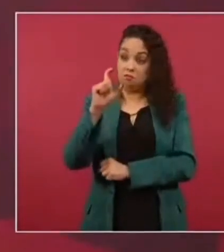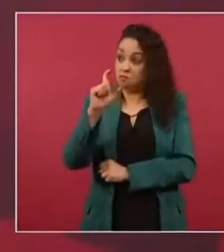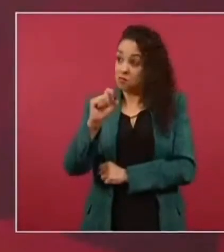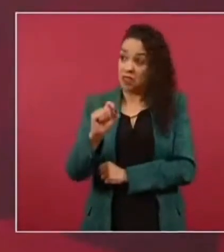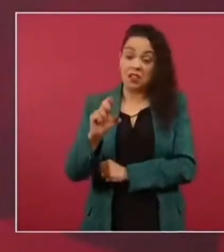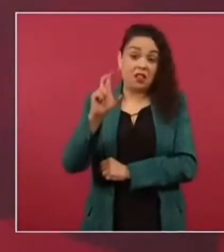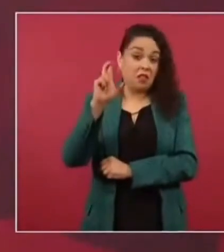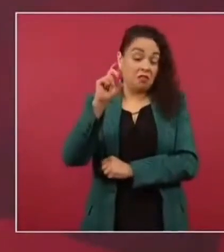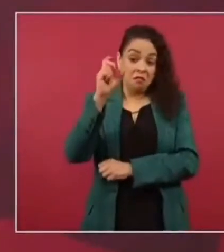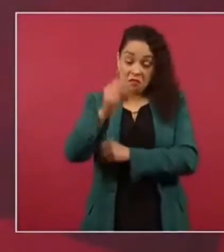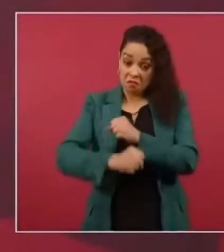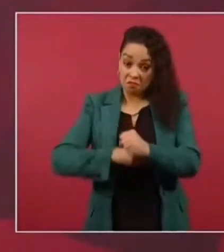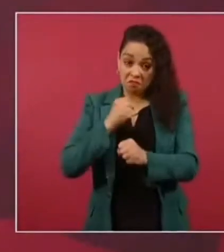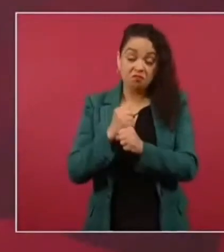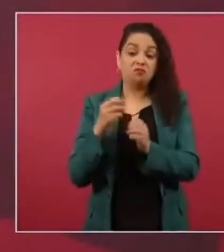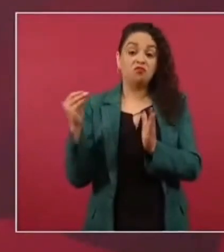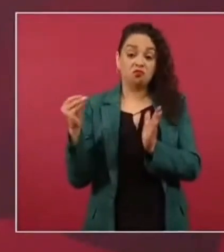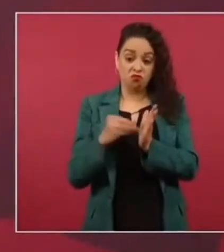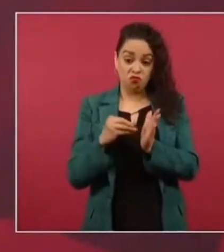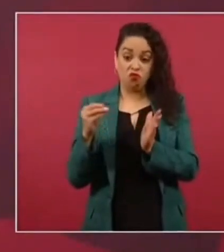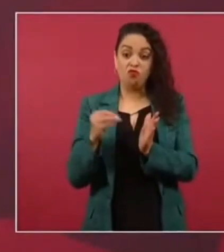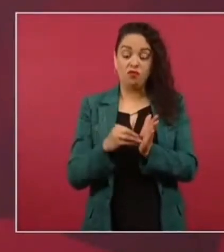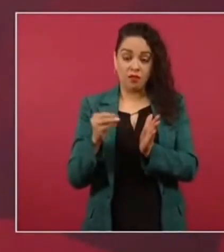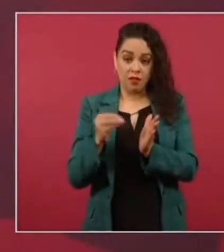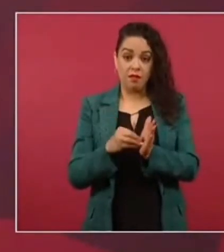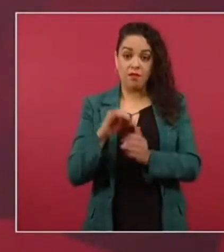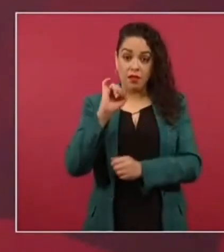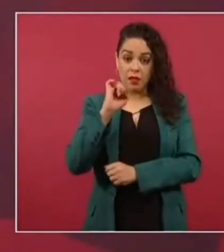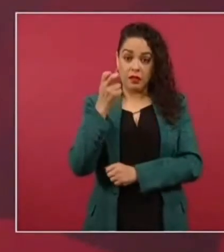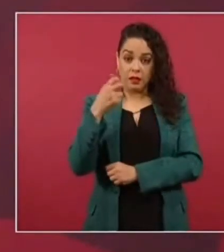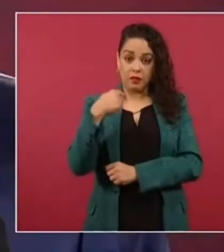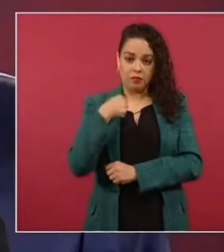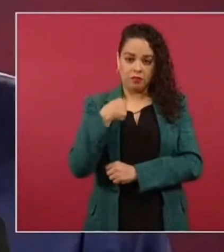esa es mi proyección,